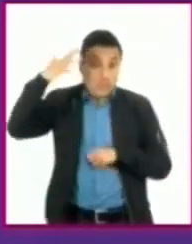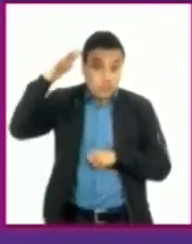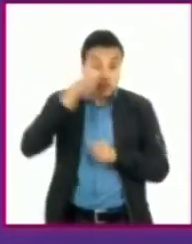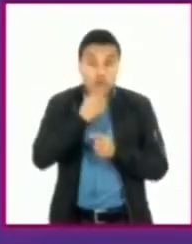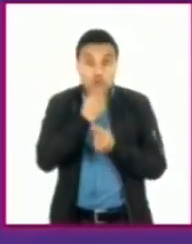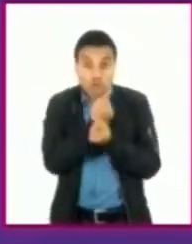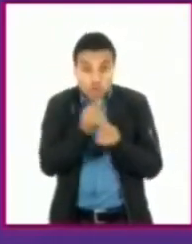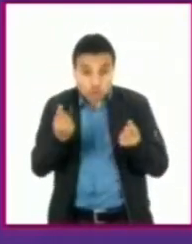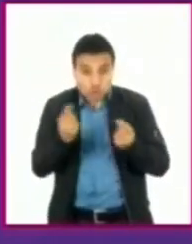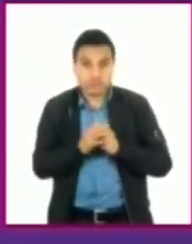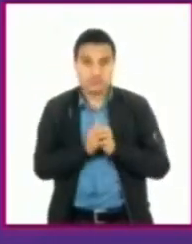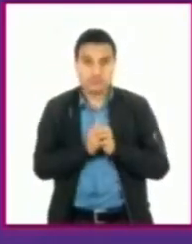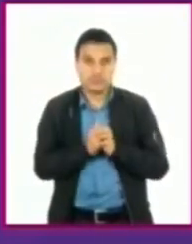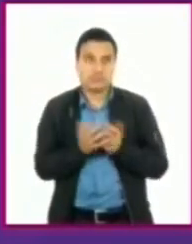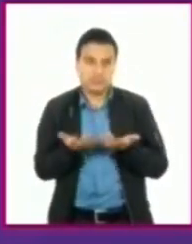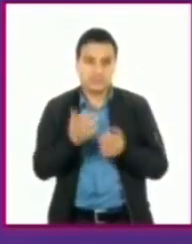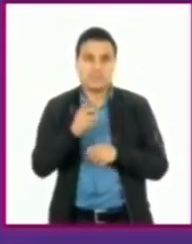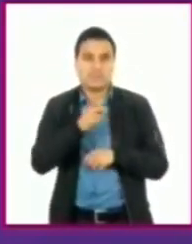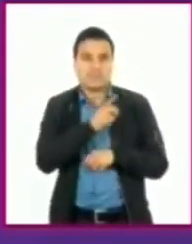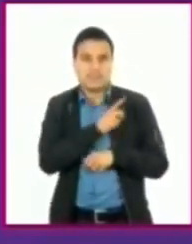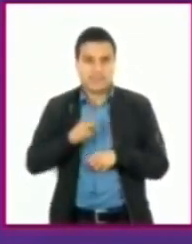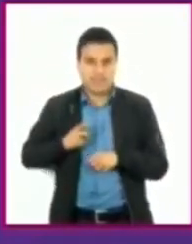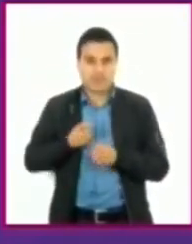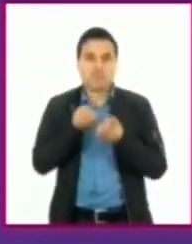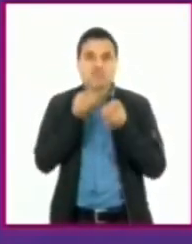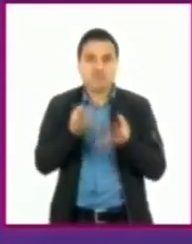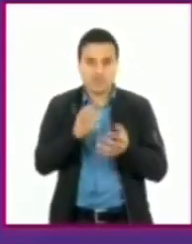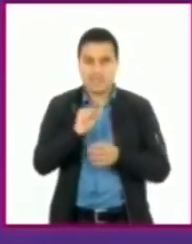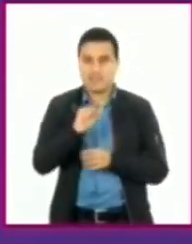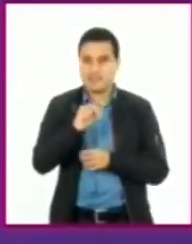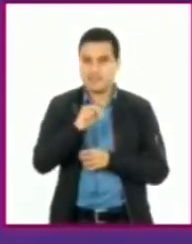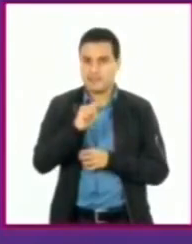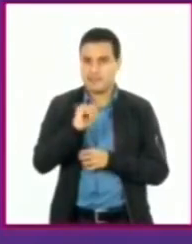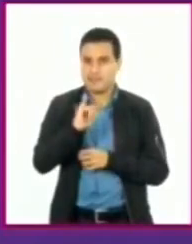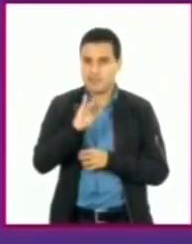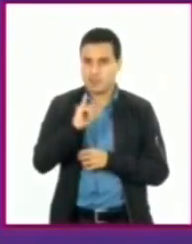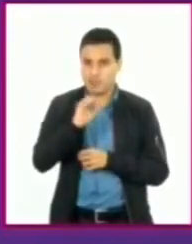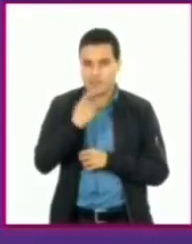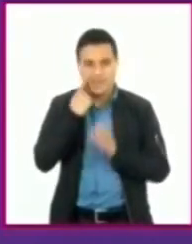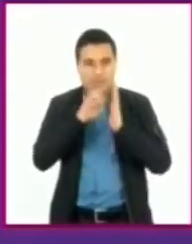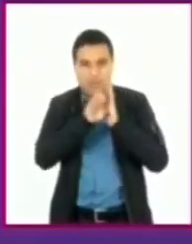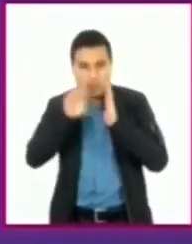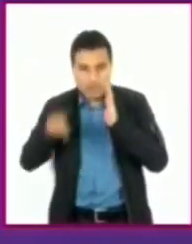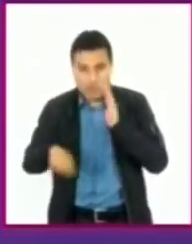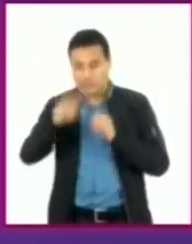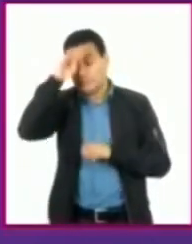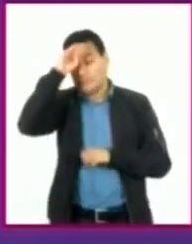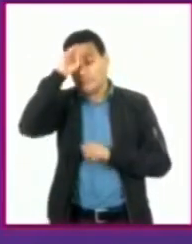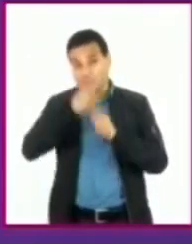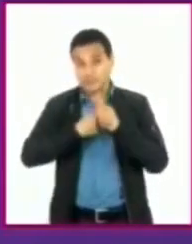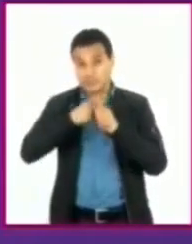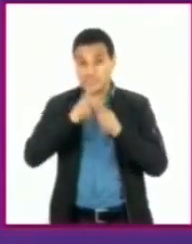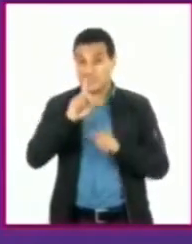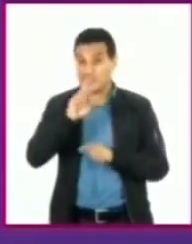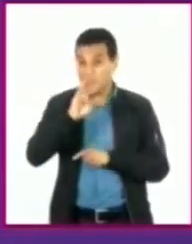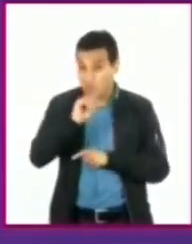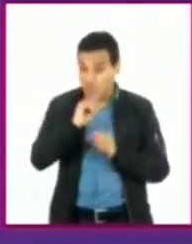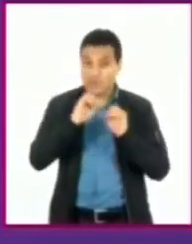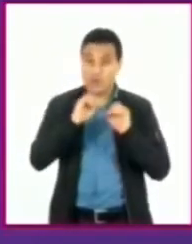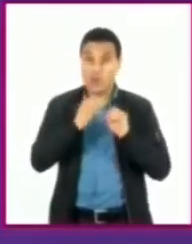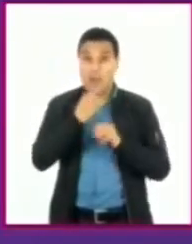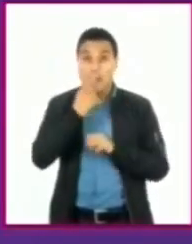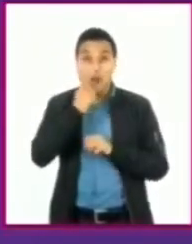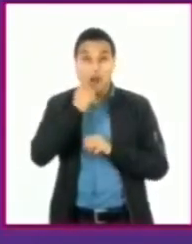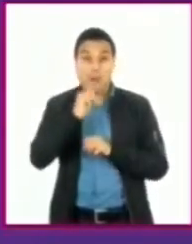¿Es cuando te da fiebre más allá de 39? Puede ser cuando hay fiebre, exactamente, o cuando las características del moco o de la misma